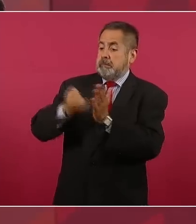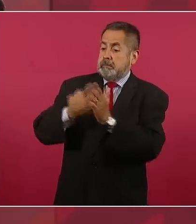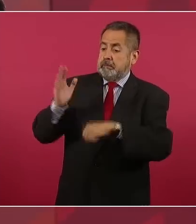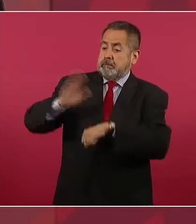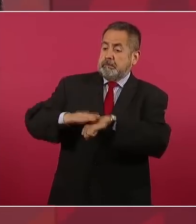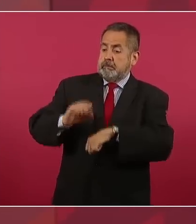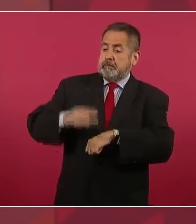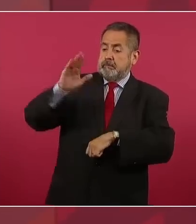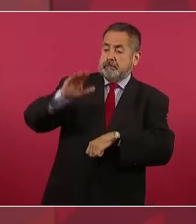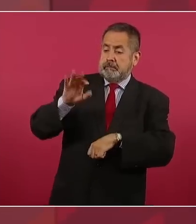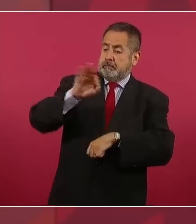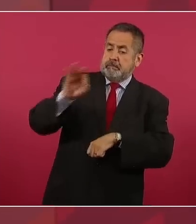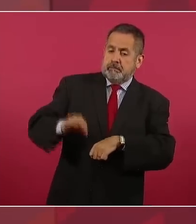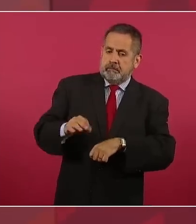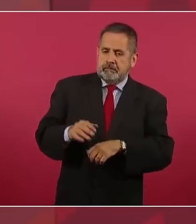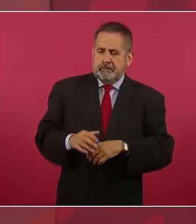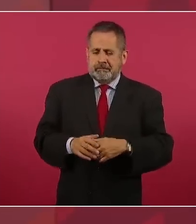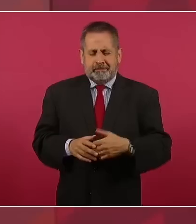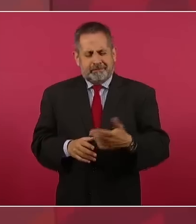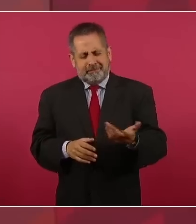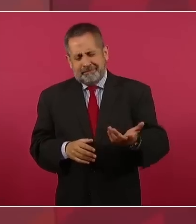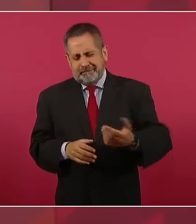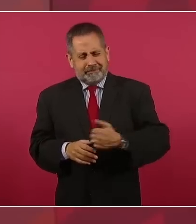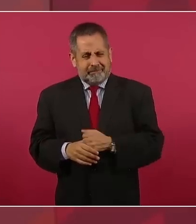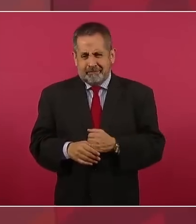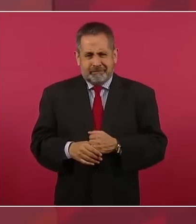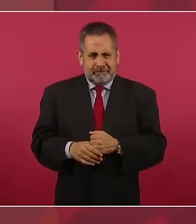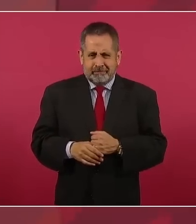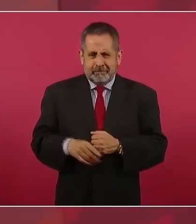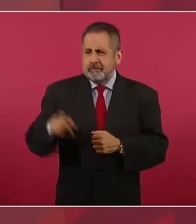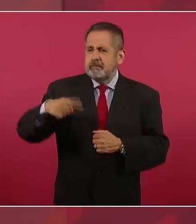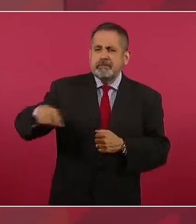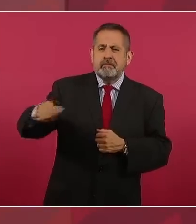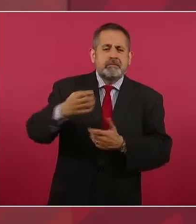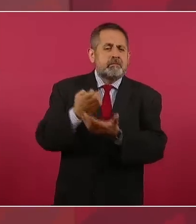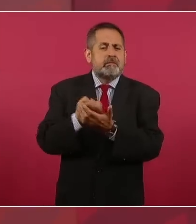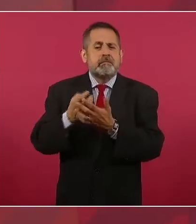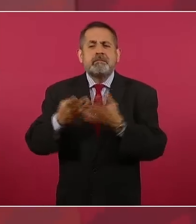¿Qué significa eso? Para la economía.